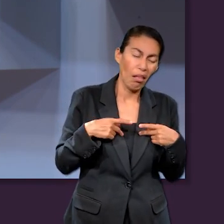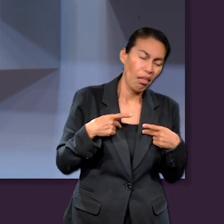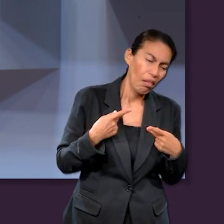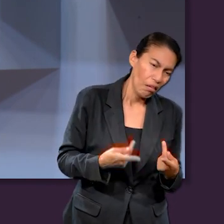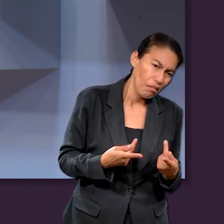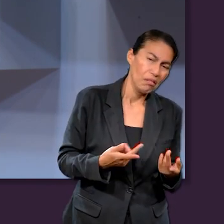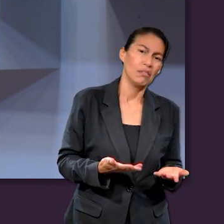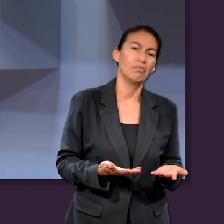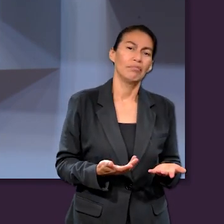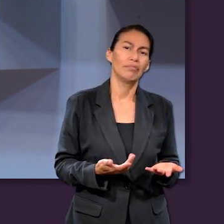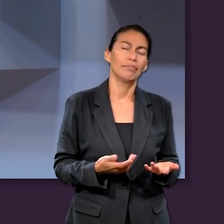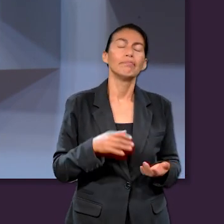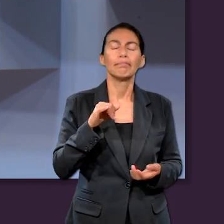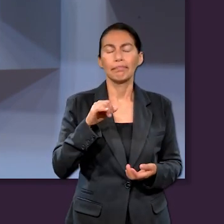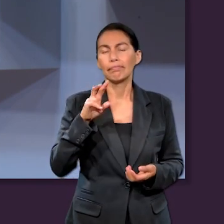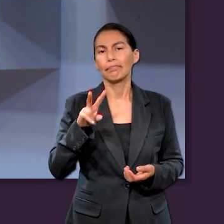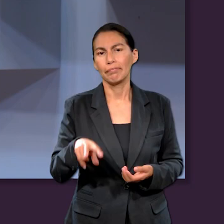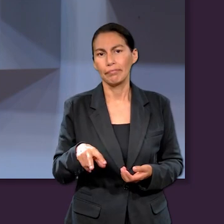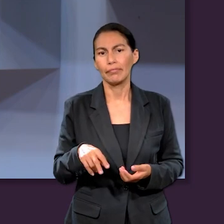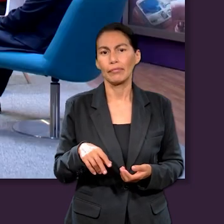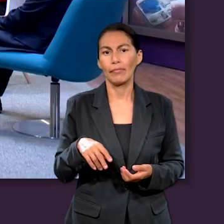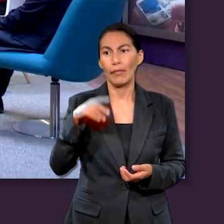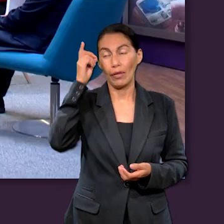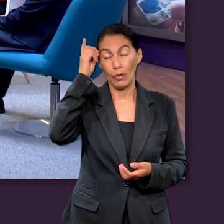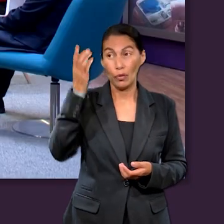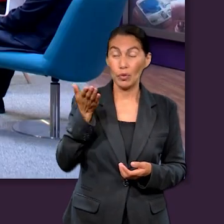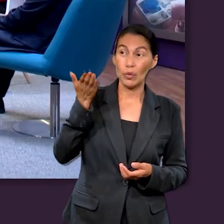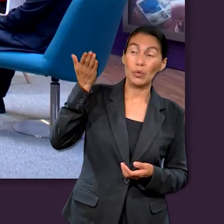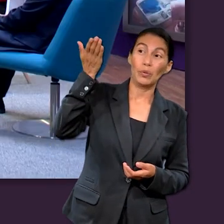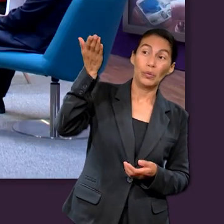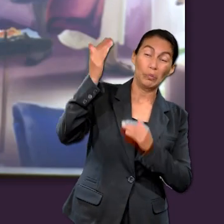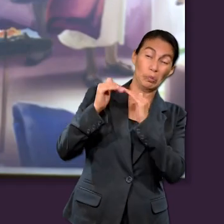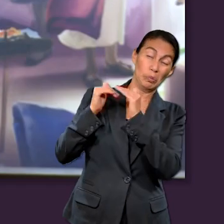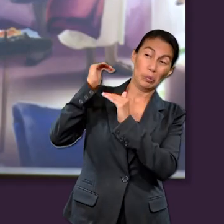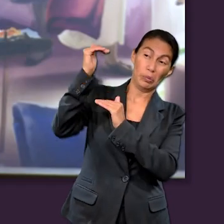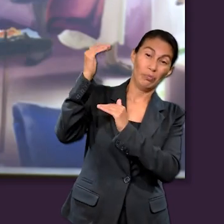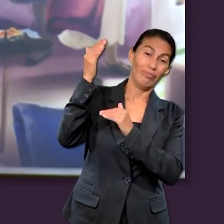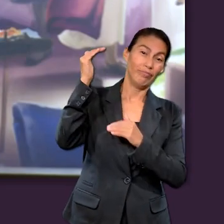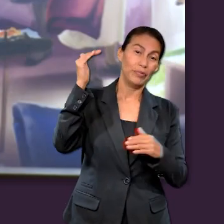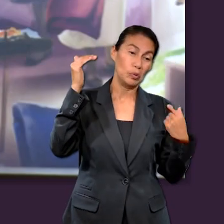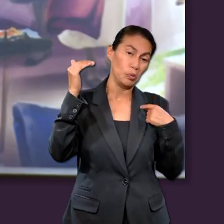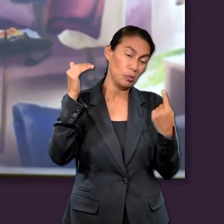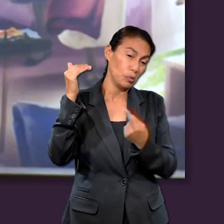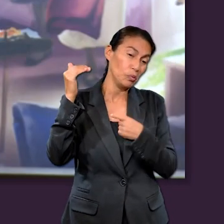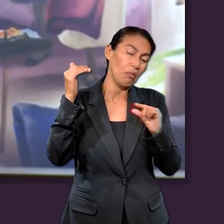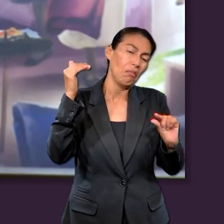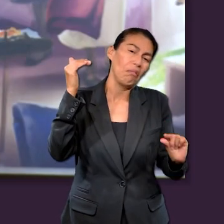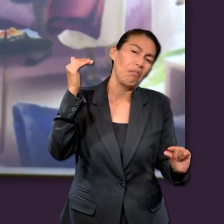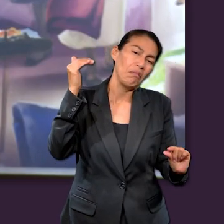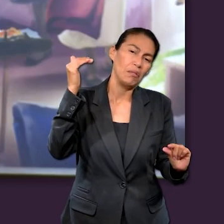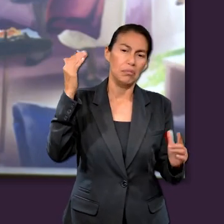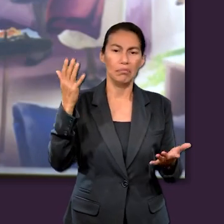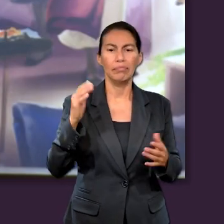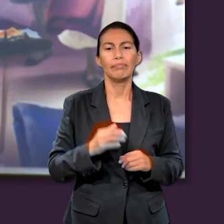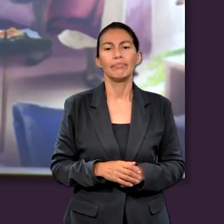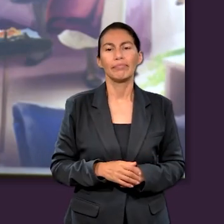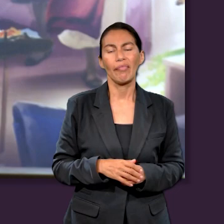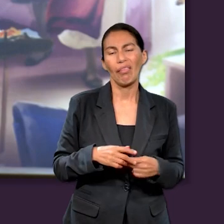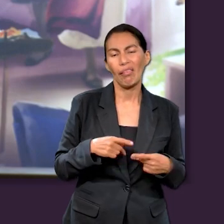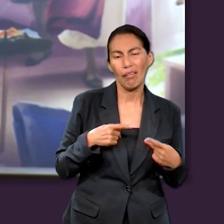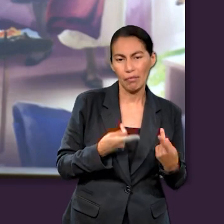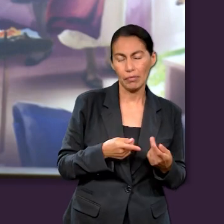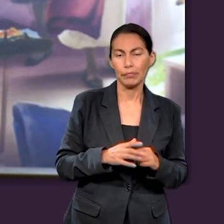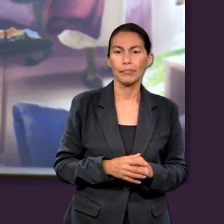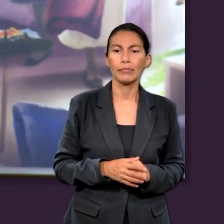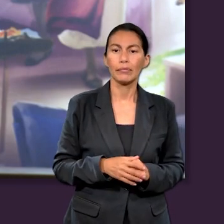frágil. Definitivamente hay un contraste entre esa grandeza de Dios y esa fragilidad nuestra.